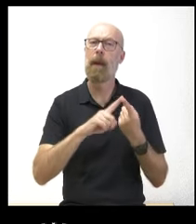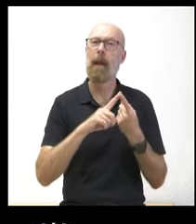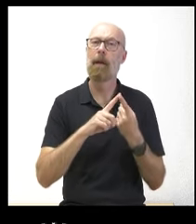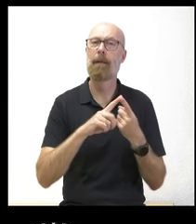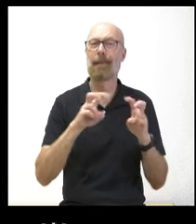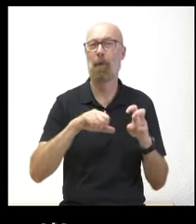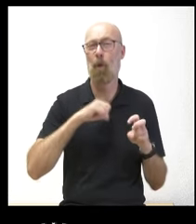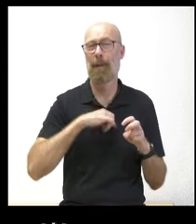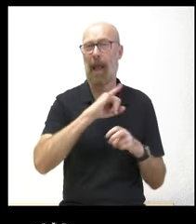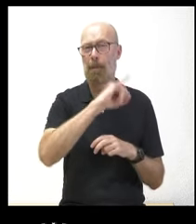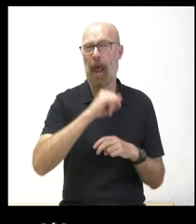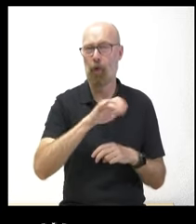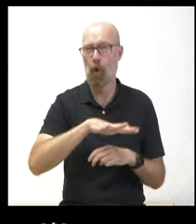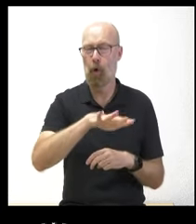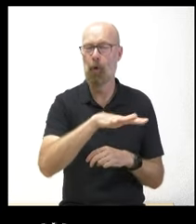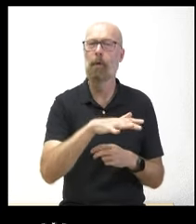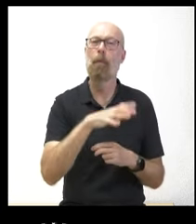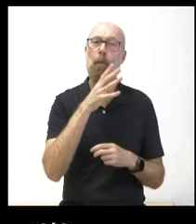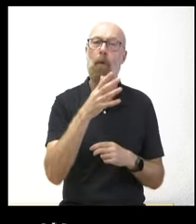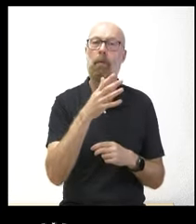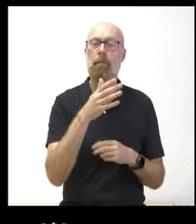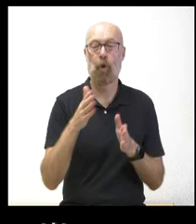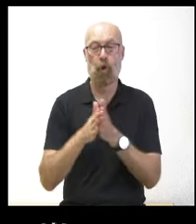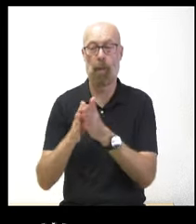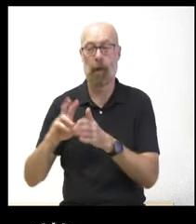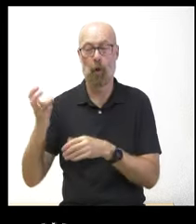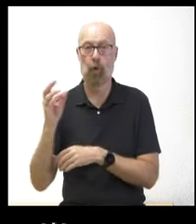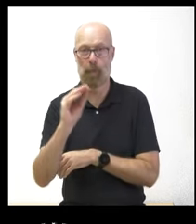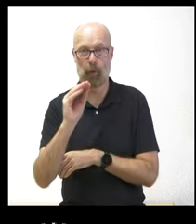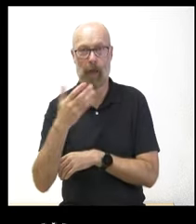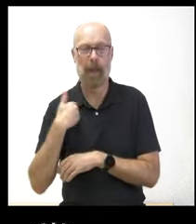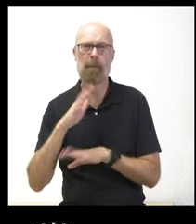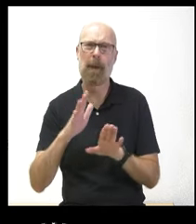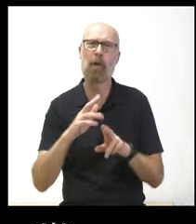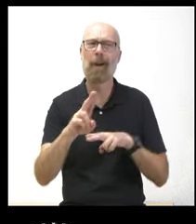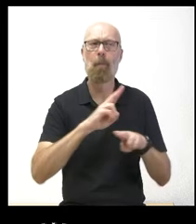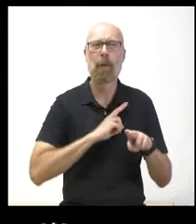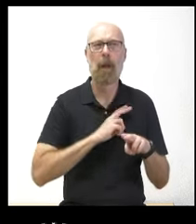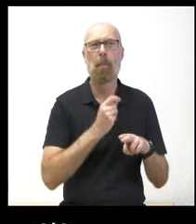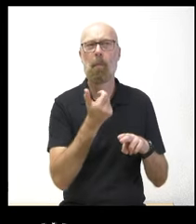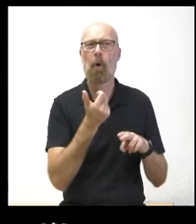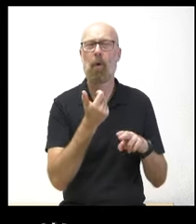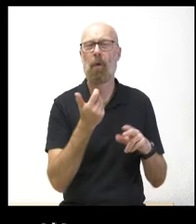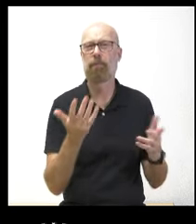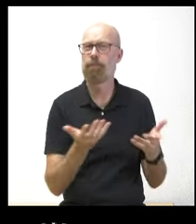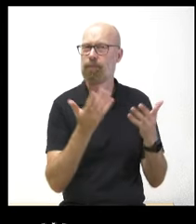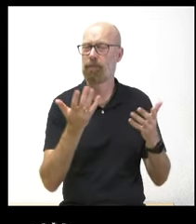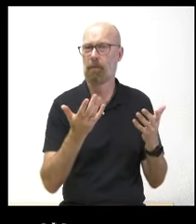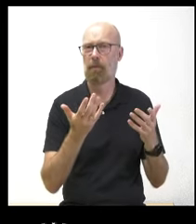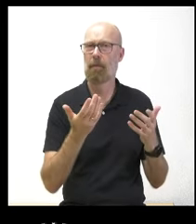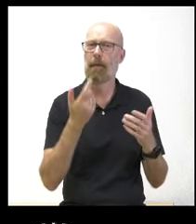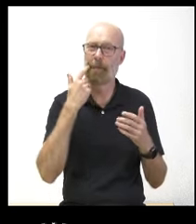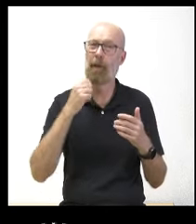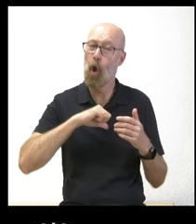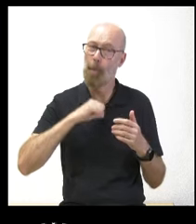hospital el vierto porque a pesar de que le ha preguntado un compañero ahí en la sala la respuesta ha sido bastante vaga las deficiencias en el